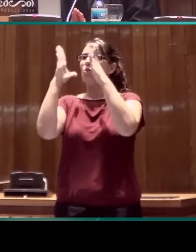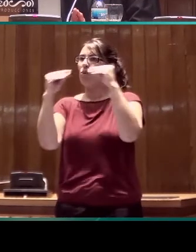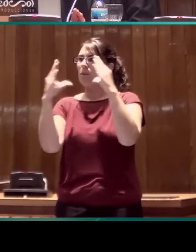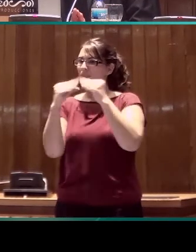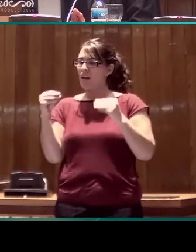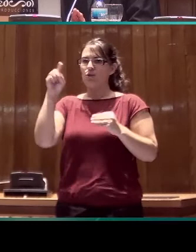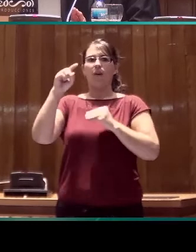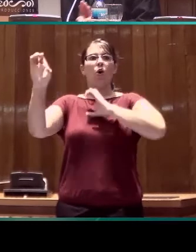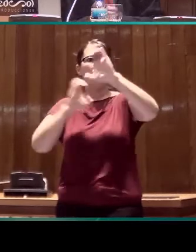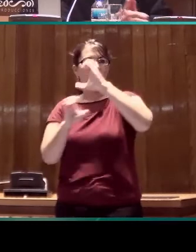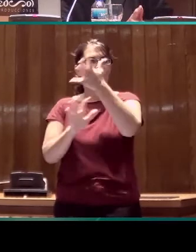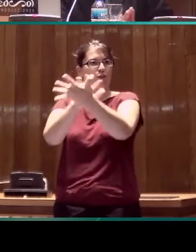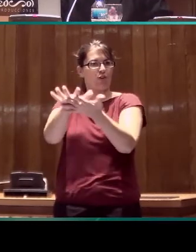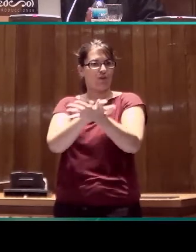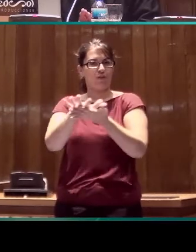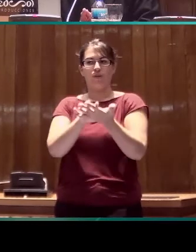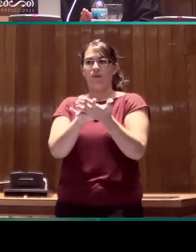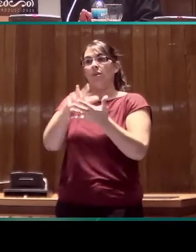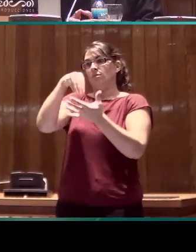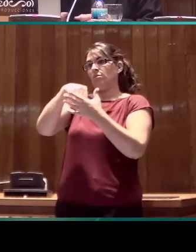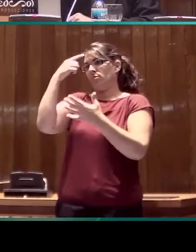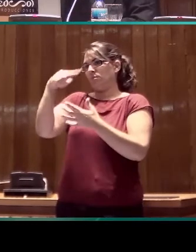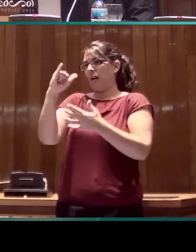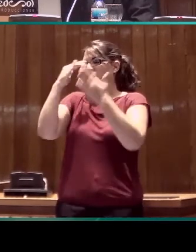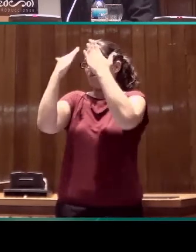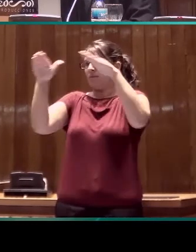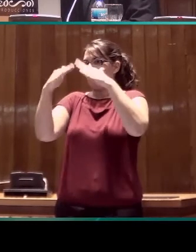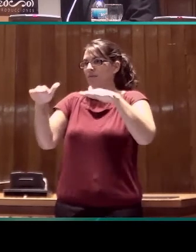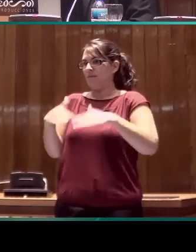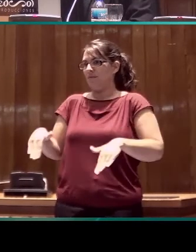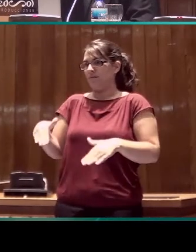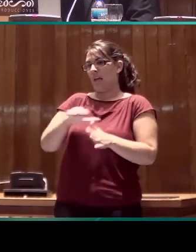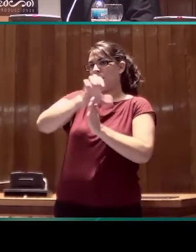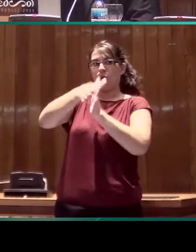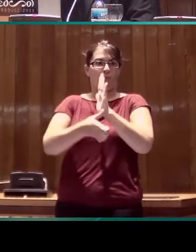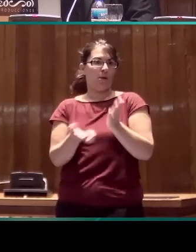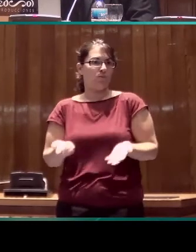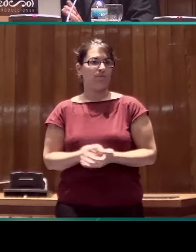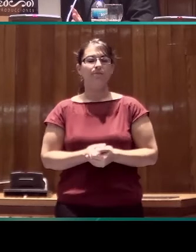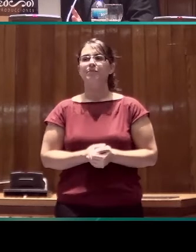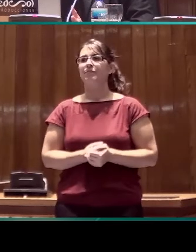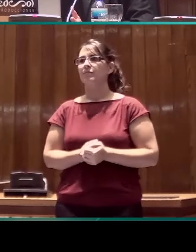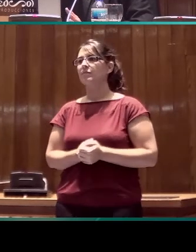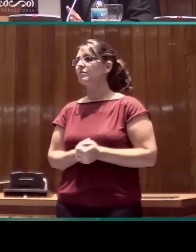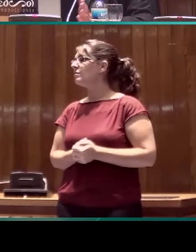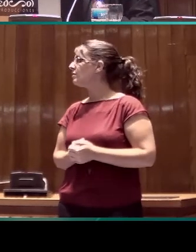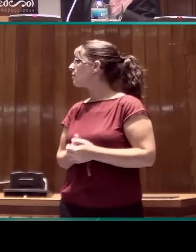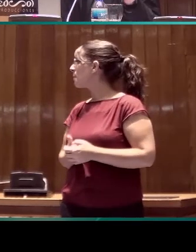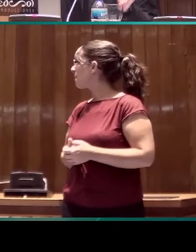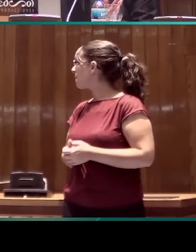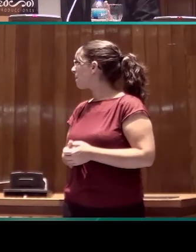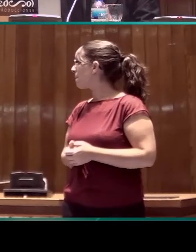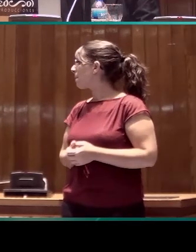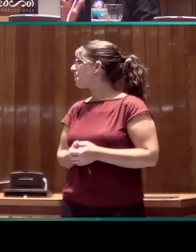comunicación en lengua de signos que abarcan los distintos niveles del marco europeo de referencia. Bien,